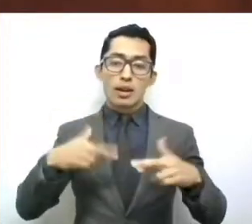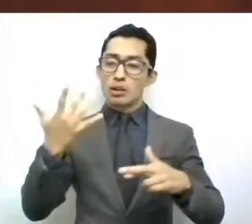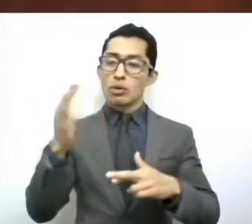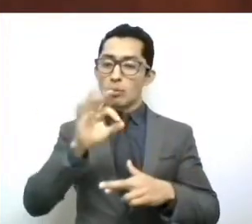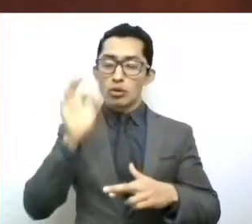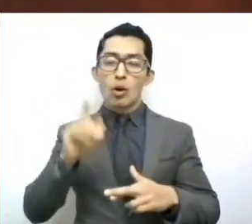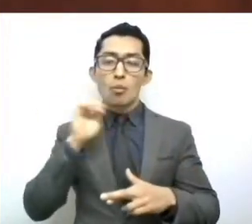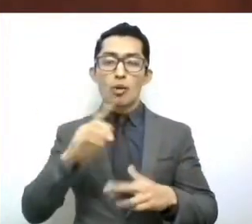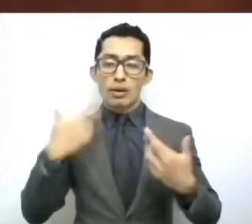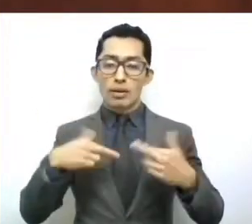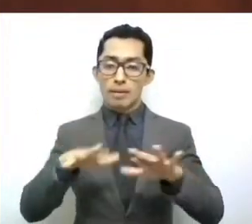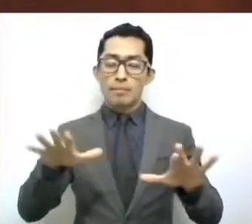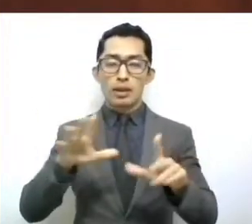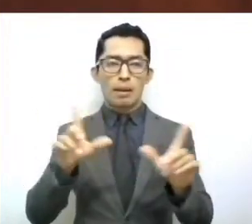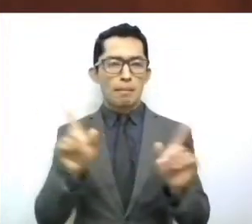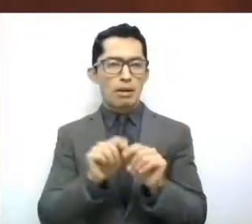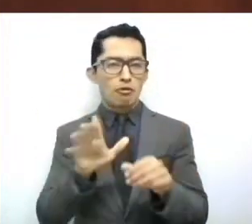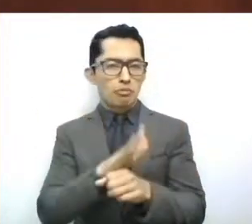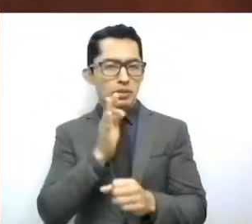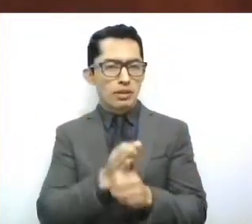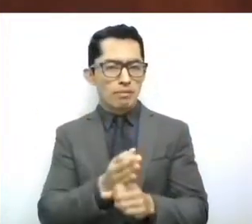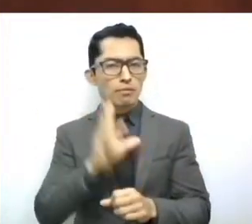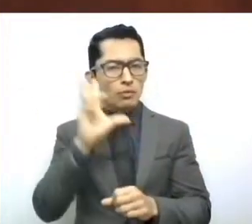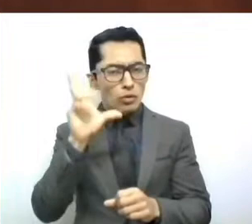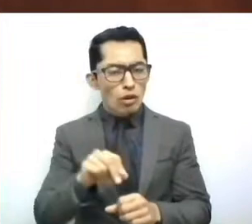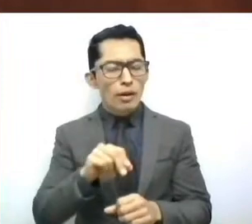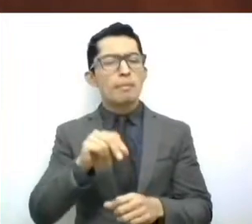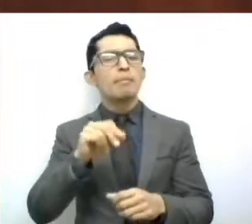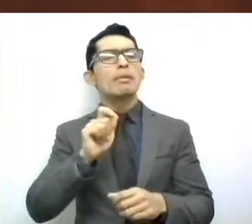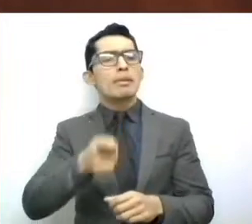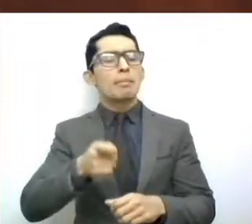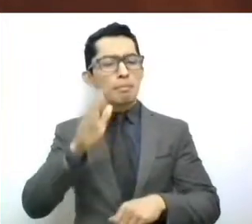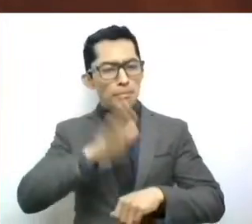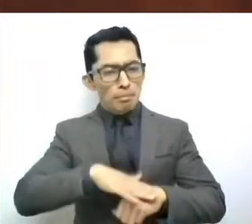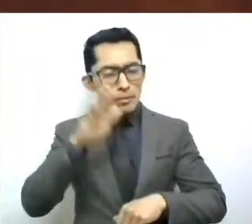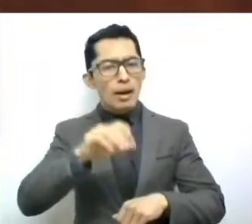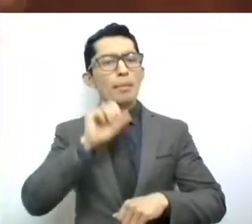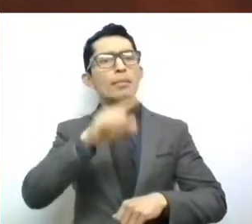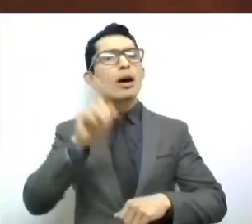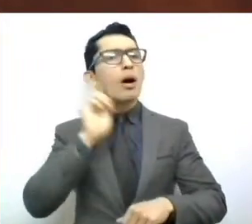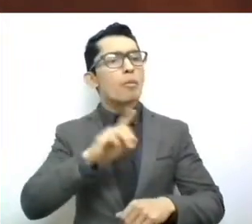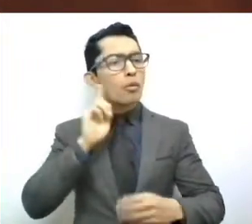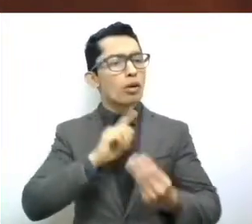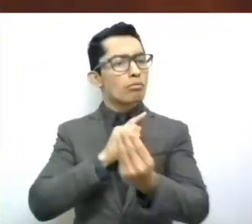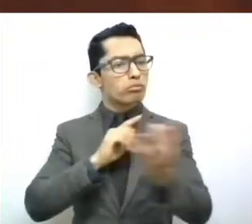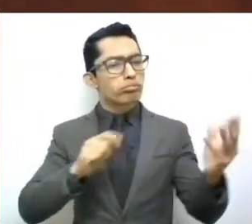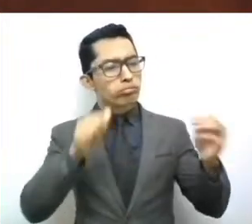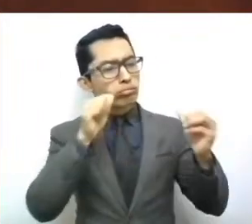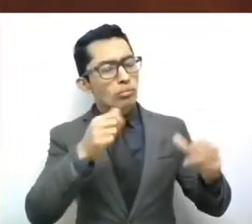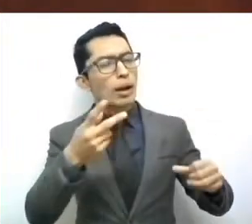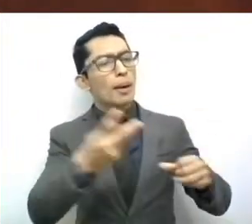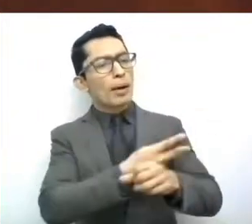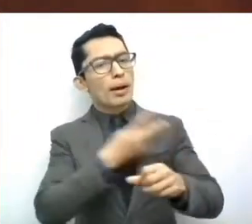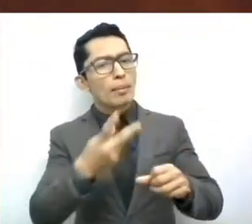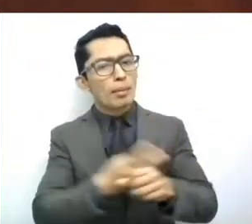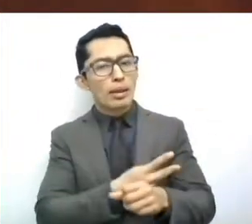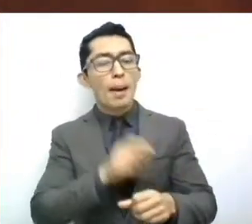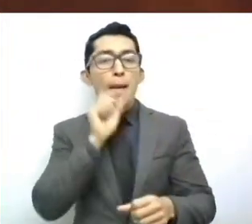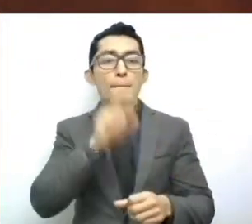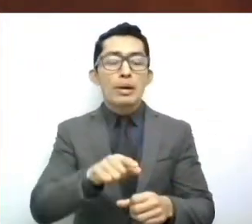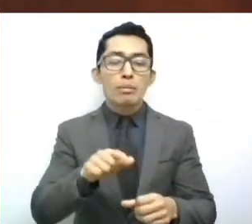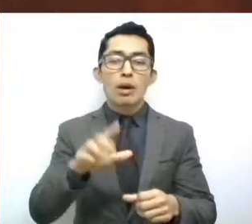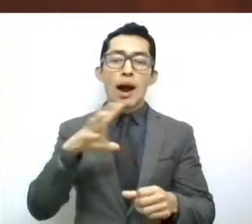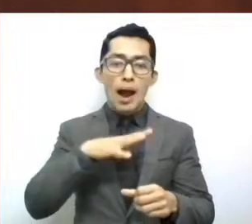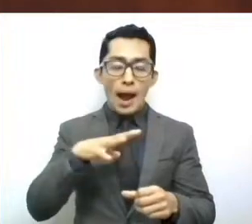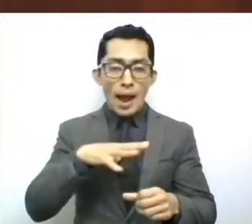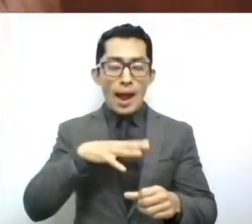necesario que escuchemos las demandas de ellas de uno de los movimientos más contemporáneos en nuestro país